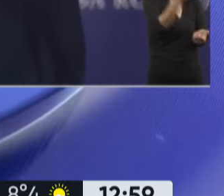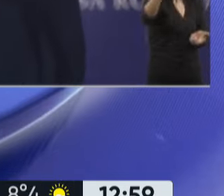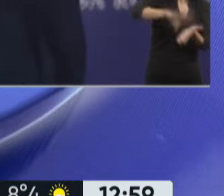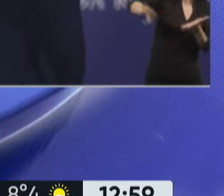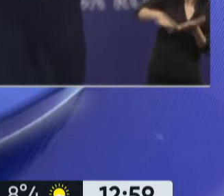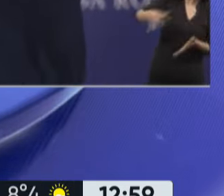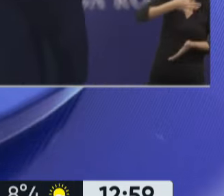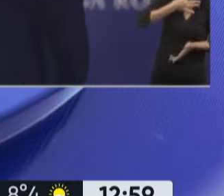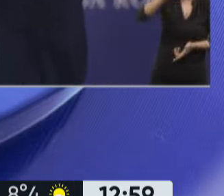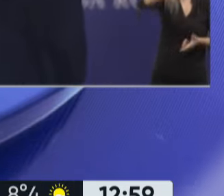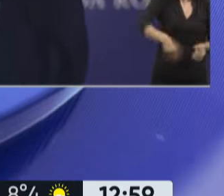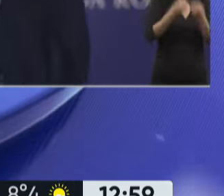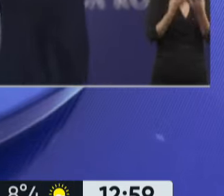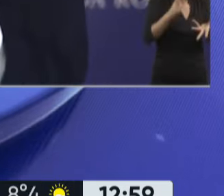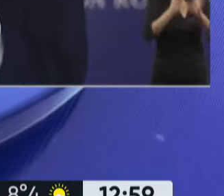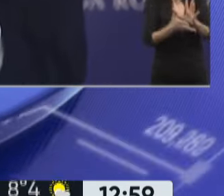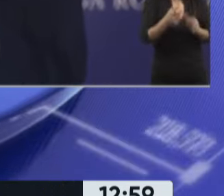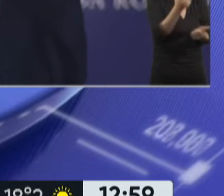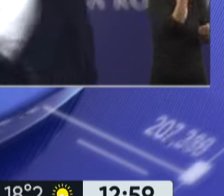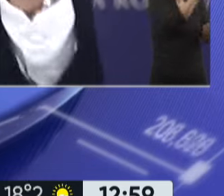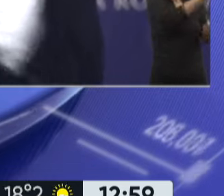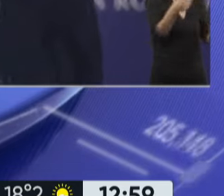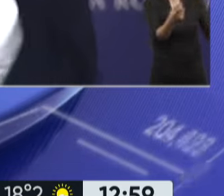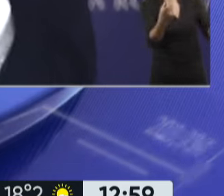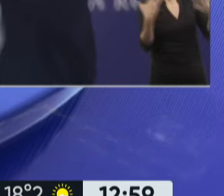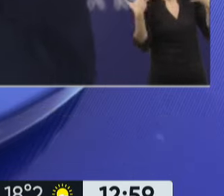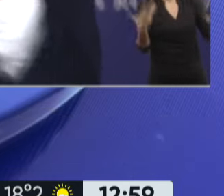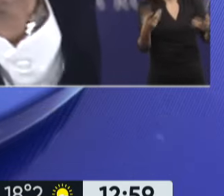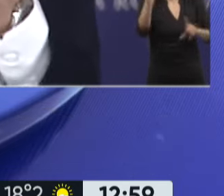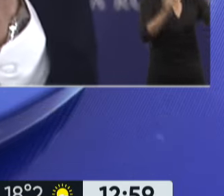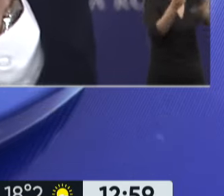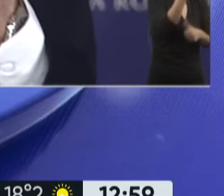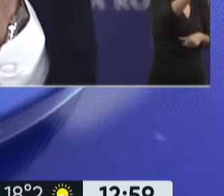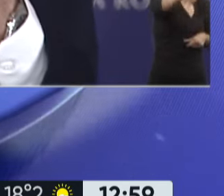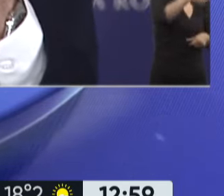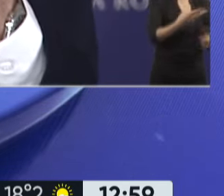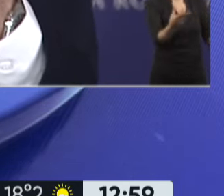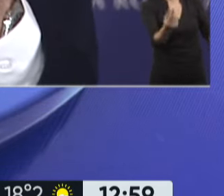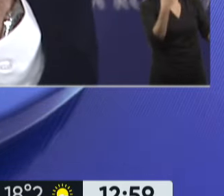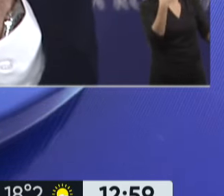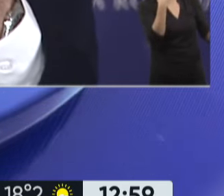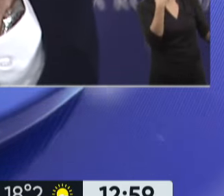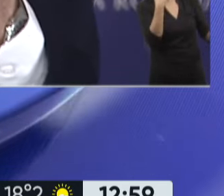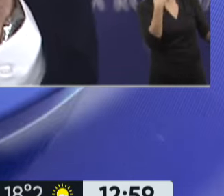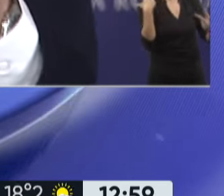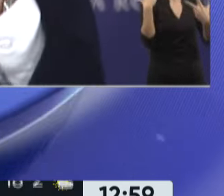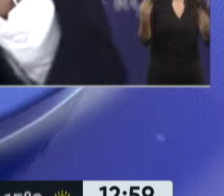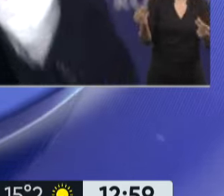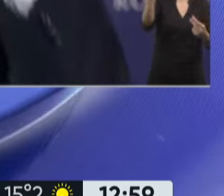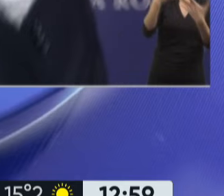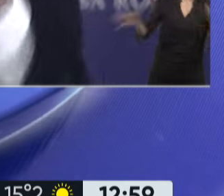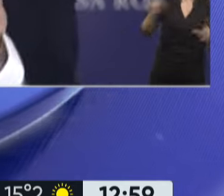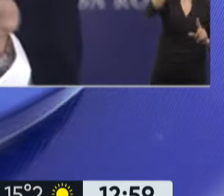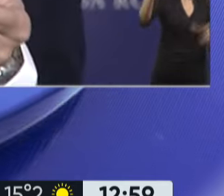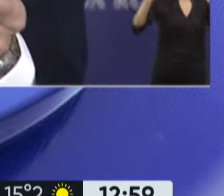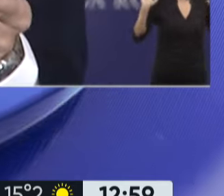mejora sustancial. Los clubes lo necesitan. Que por miedo no den un paso adelante es otra cosa.